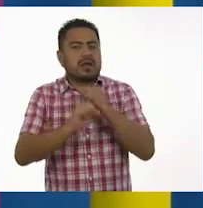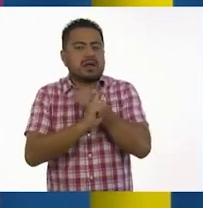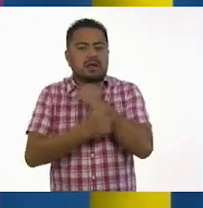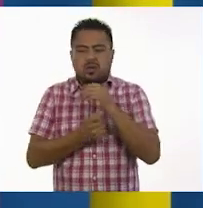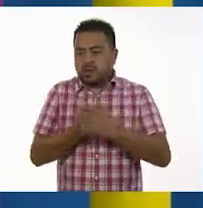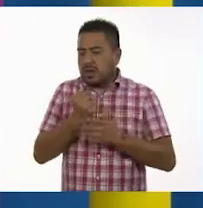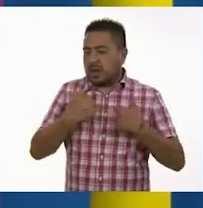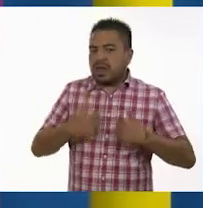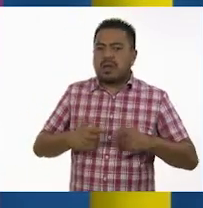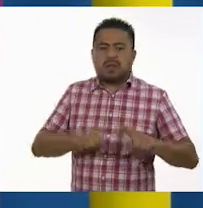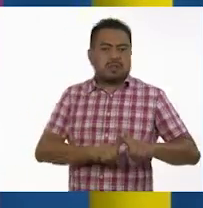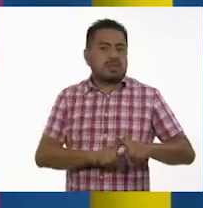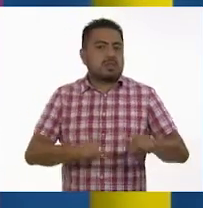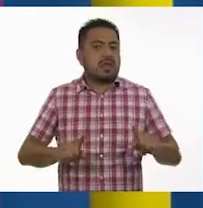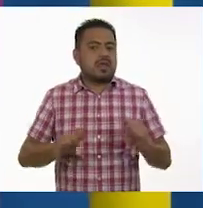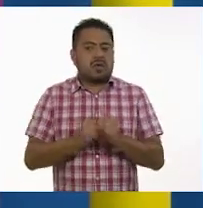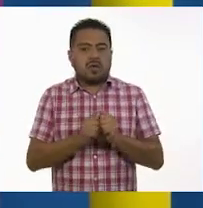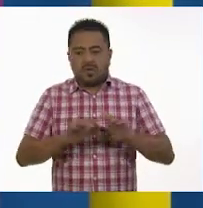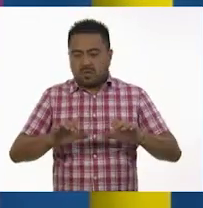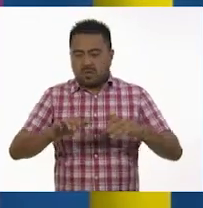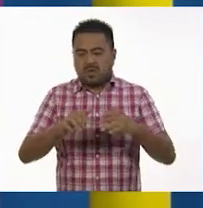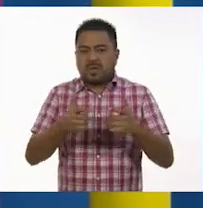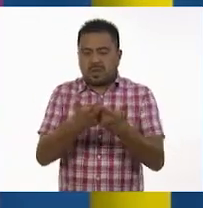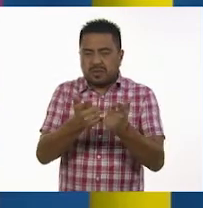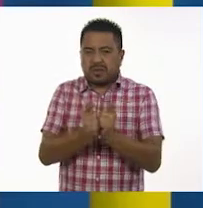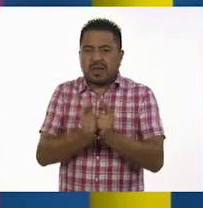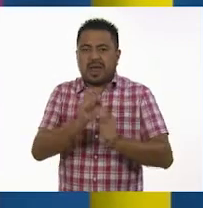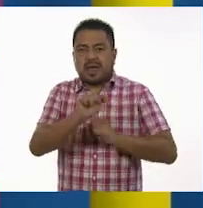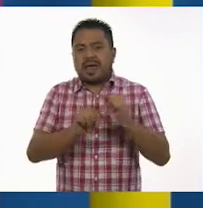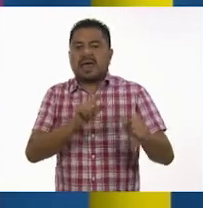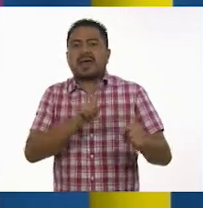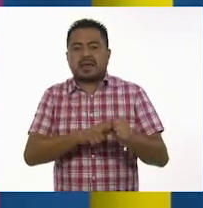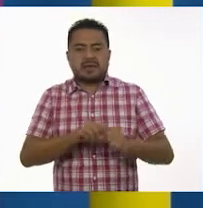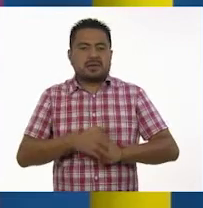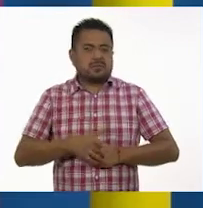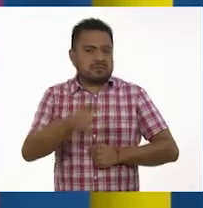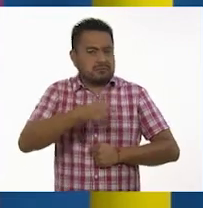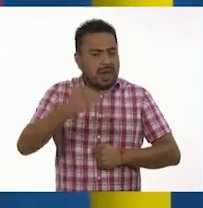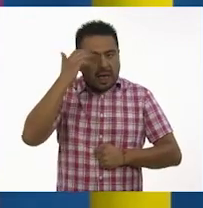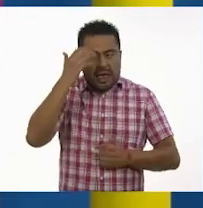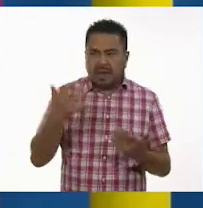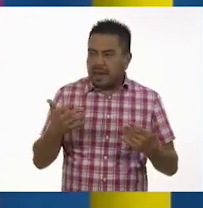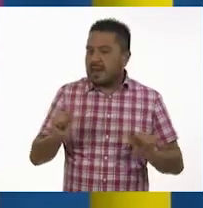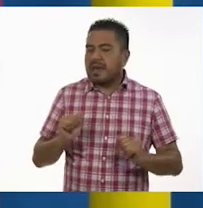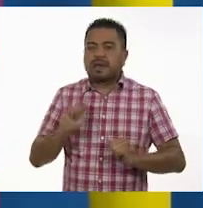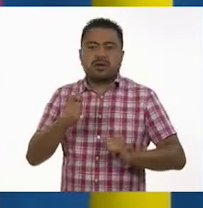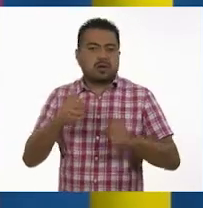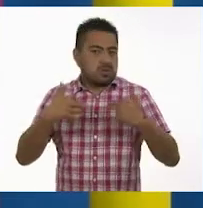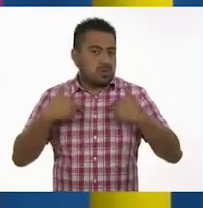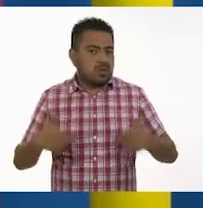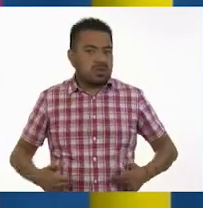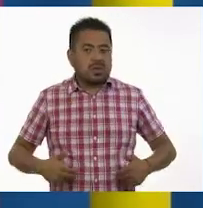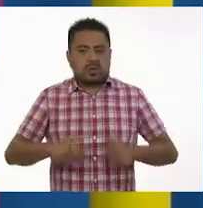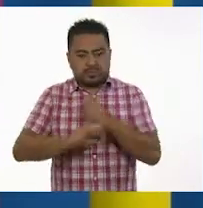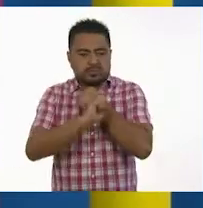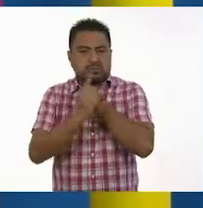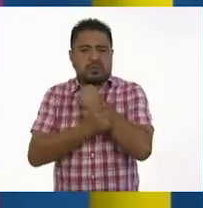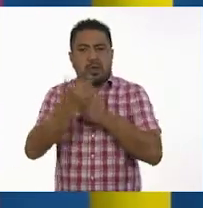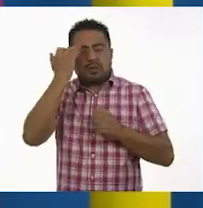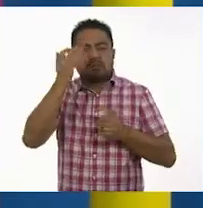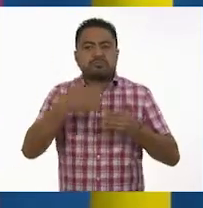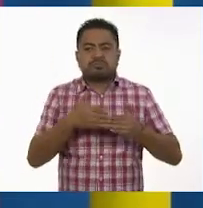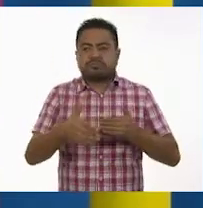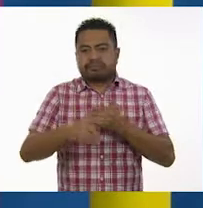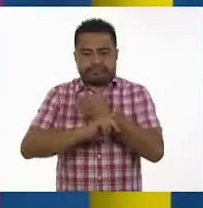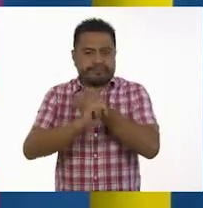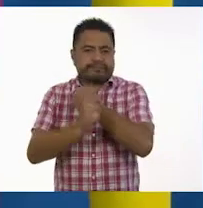nuevo ser son diferentes entre las especies de animales. Conocimos que en los seres humanos la gestación o duración